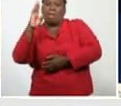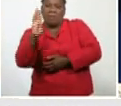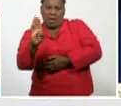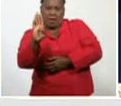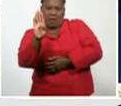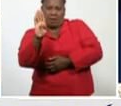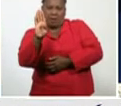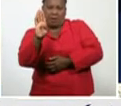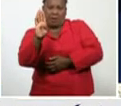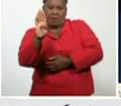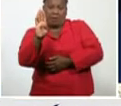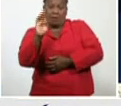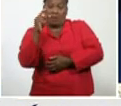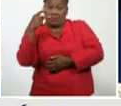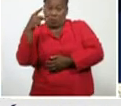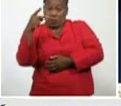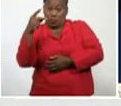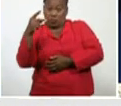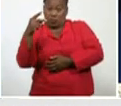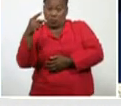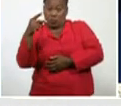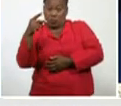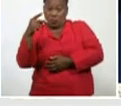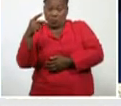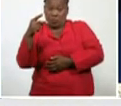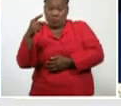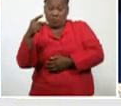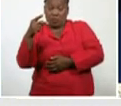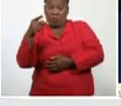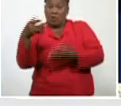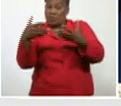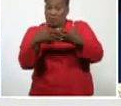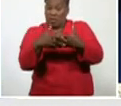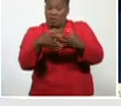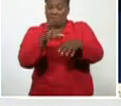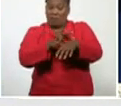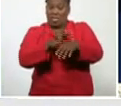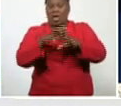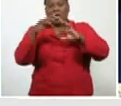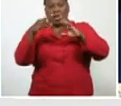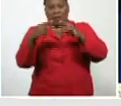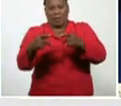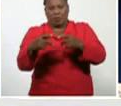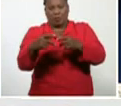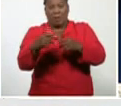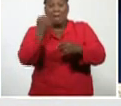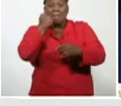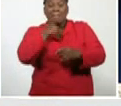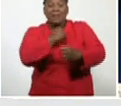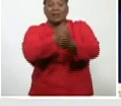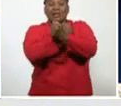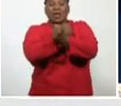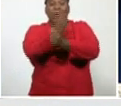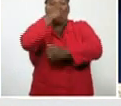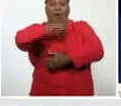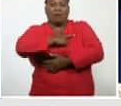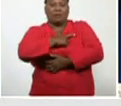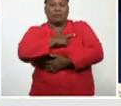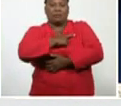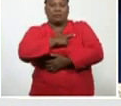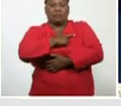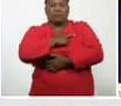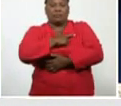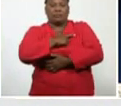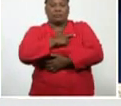de, de, relacionado, con la enfermedad, reitero, lo de más, de más riesgo, es el A, y con menos frecuencia,